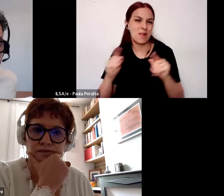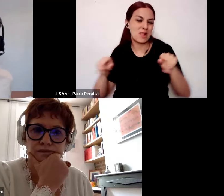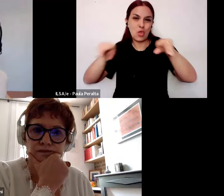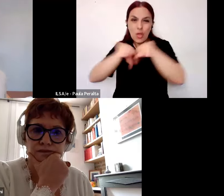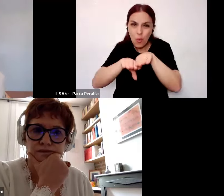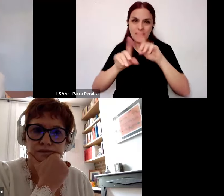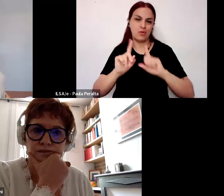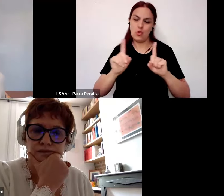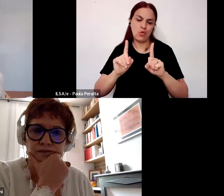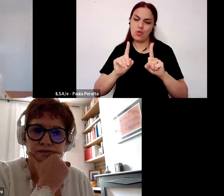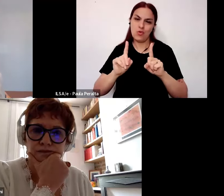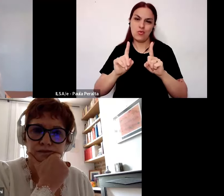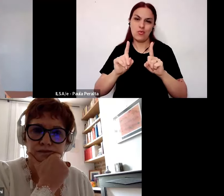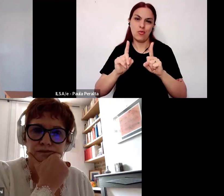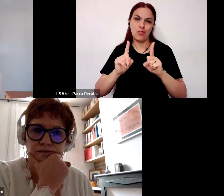sino más bien para